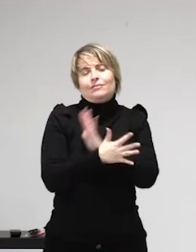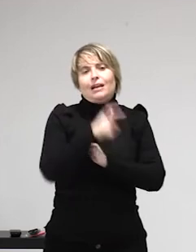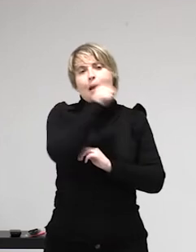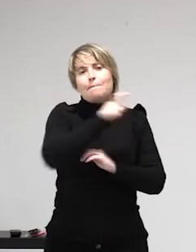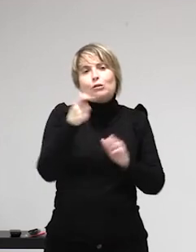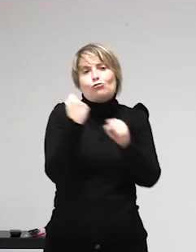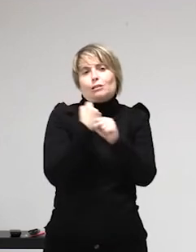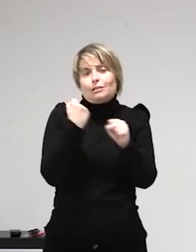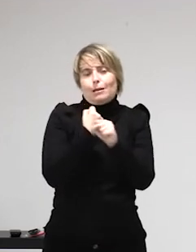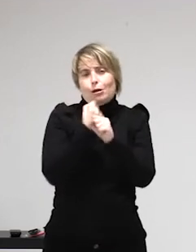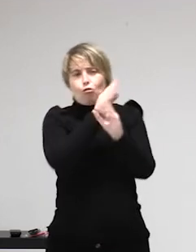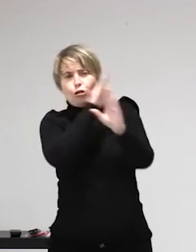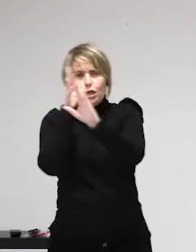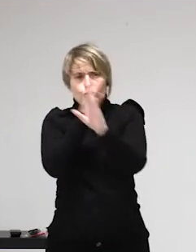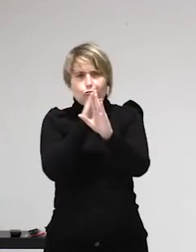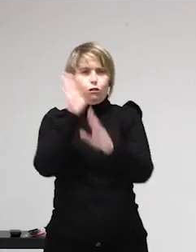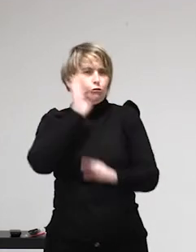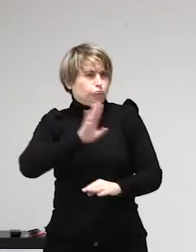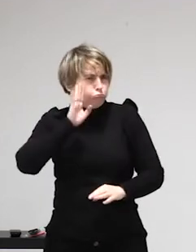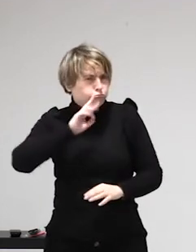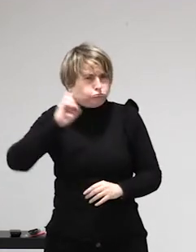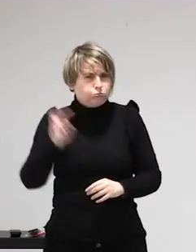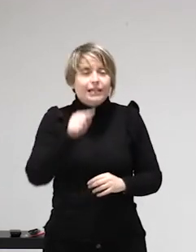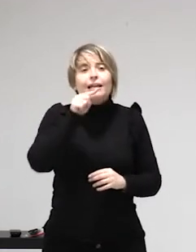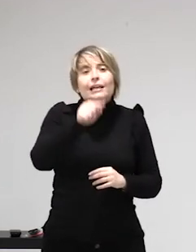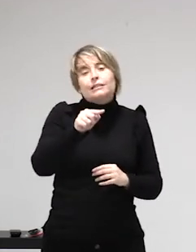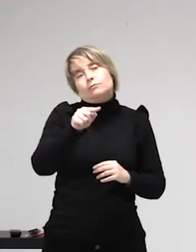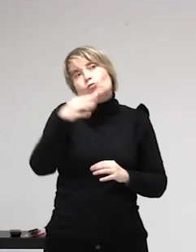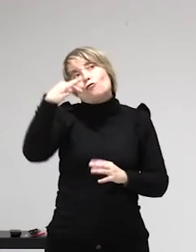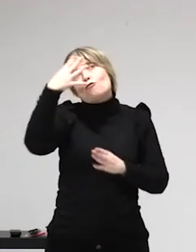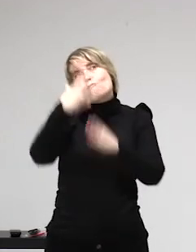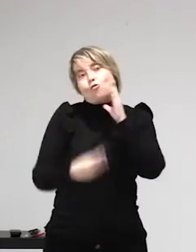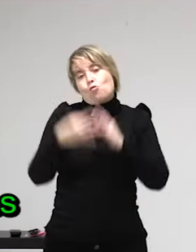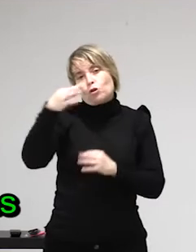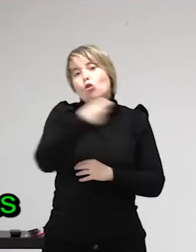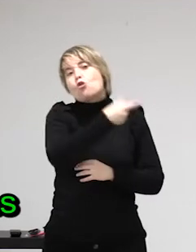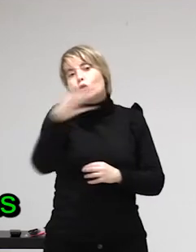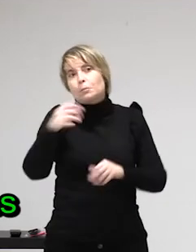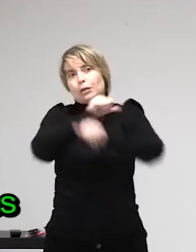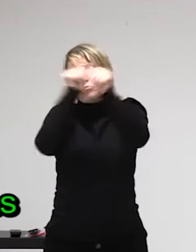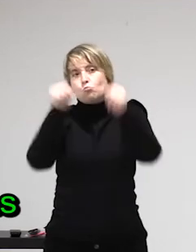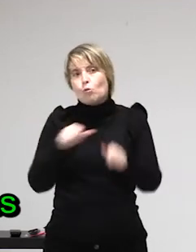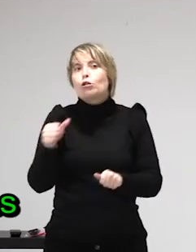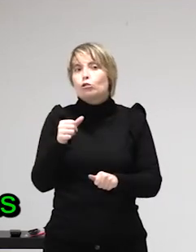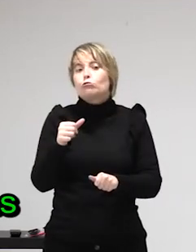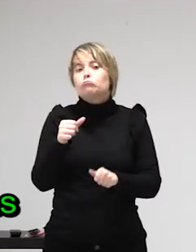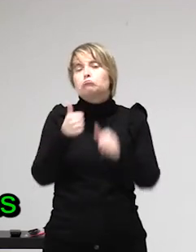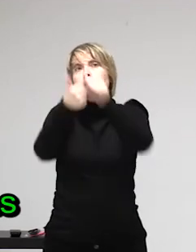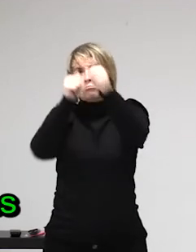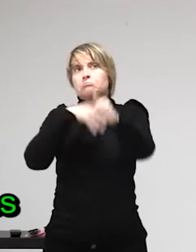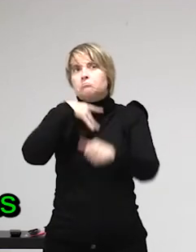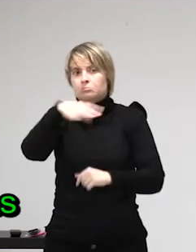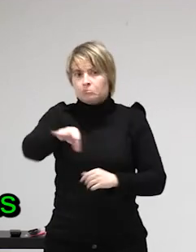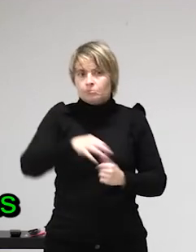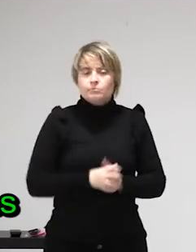su futuro laboral ni a que le retire la custodia de los hijos, etc. Luego, aparte, bueno, otras cosas positivas